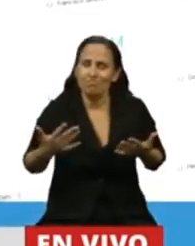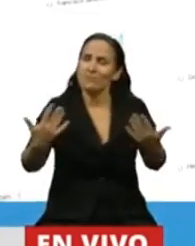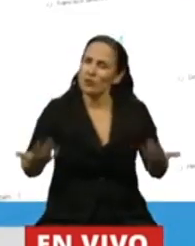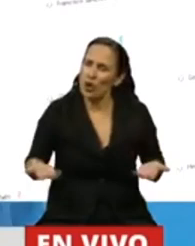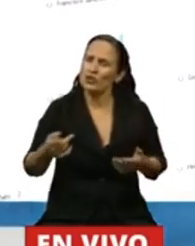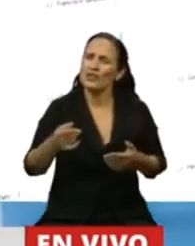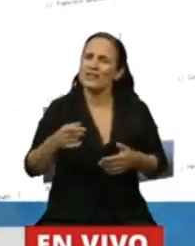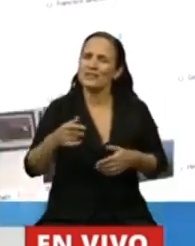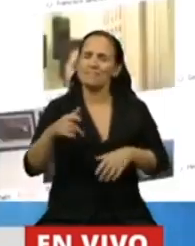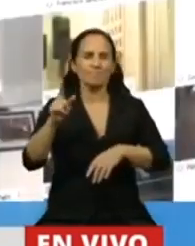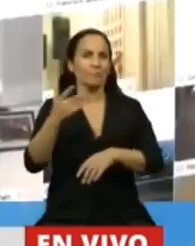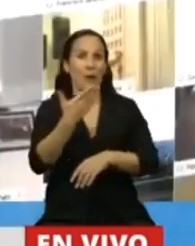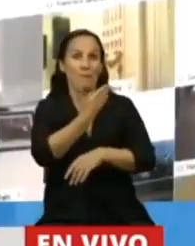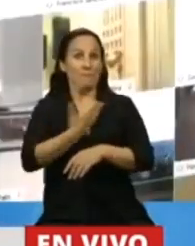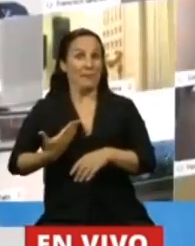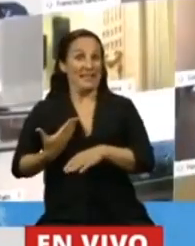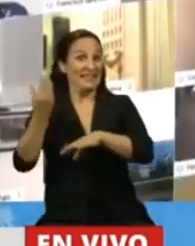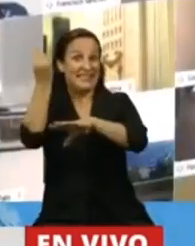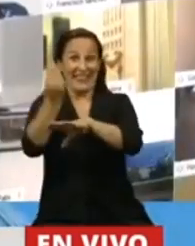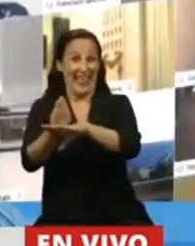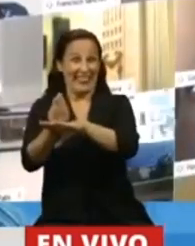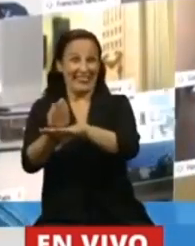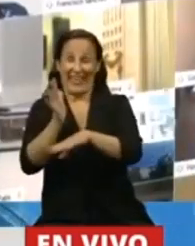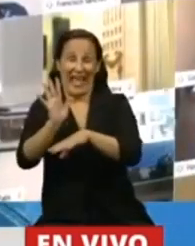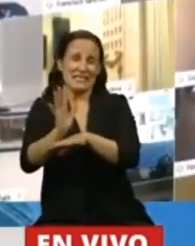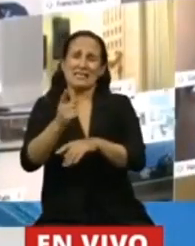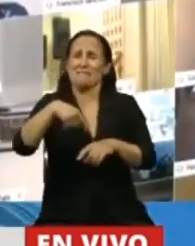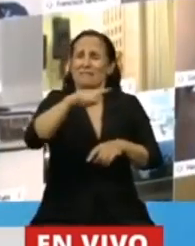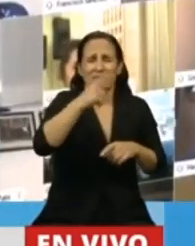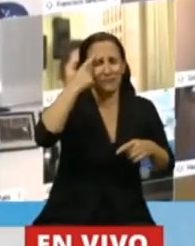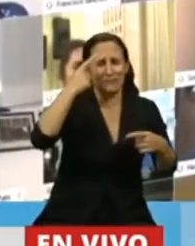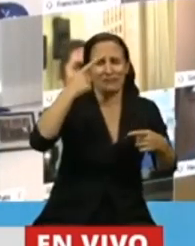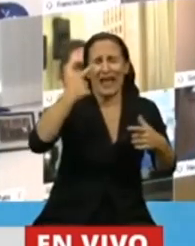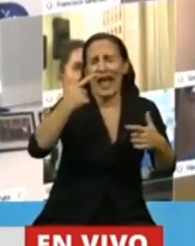toca, que es lo que le toca al presidente de la nación por encima de todas las diferencias que tengo.